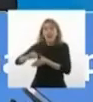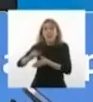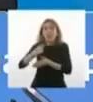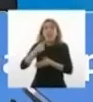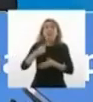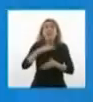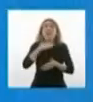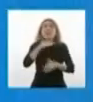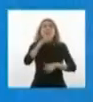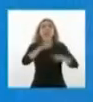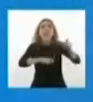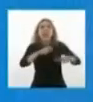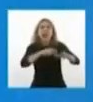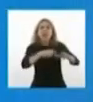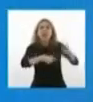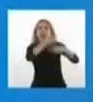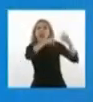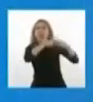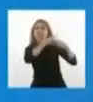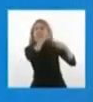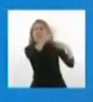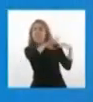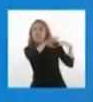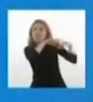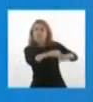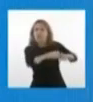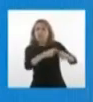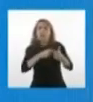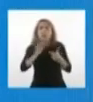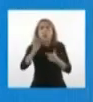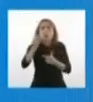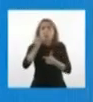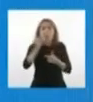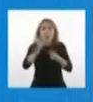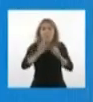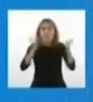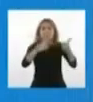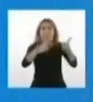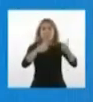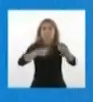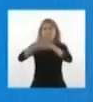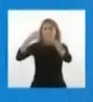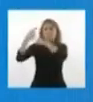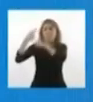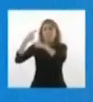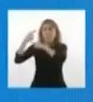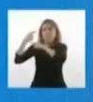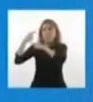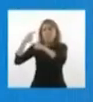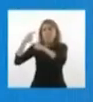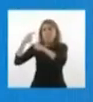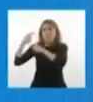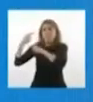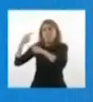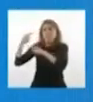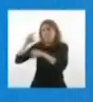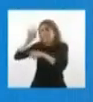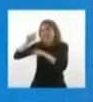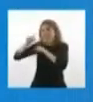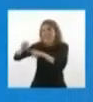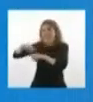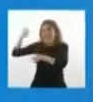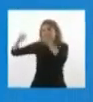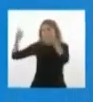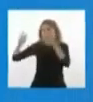Bueno, tómese dos Lito Nevia y luego me llaman la próxima semana para ver cómo sigue usted, Sí, doctor, gracias, yo no llamo... Lo que dijo Octavio Paz, mexicano, por